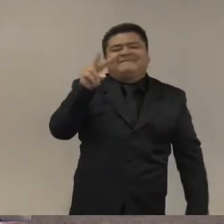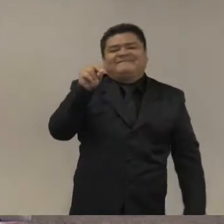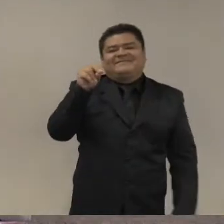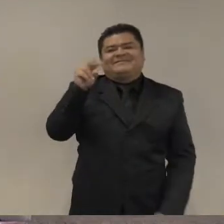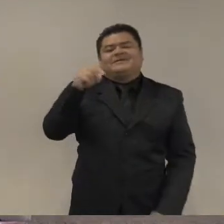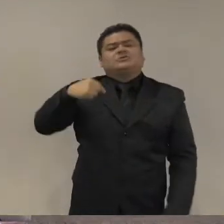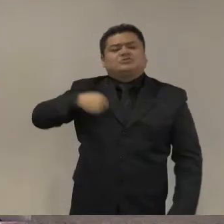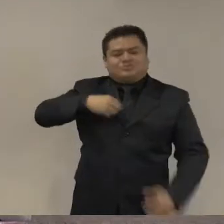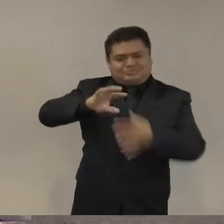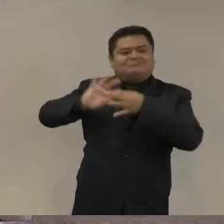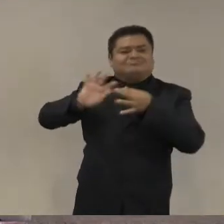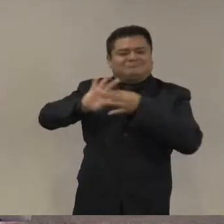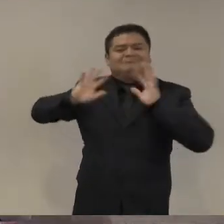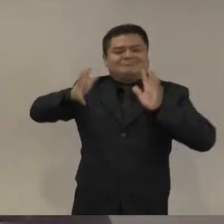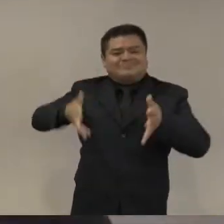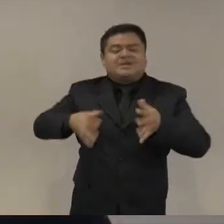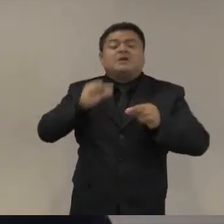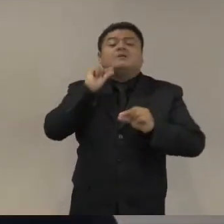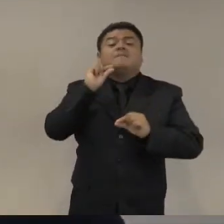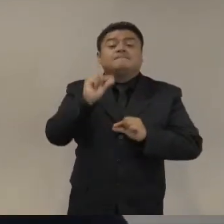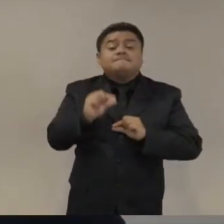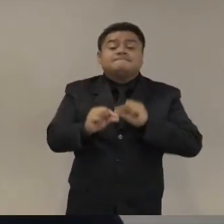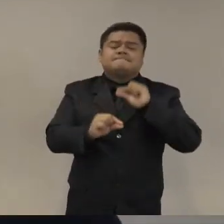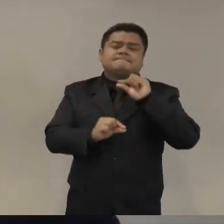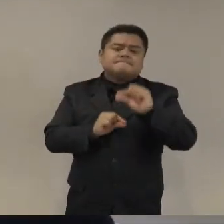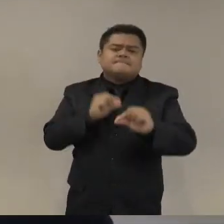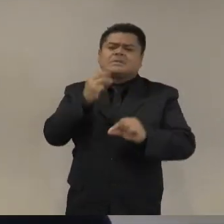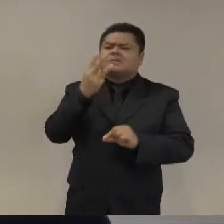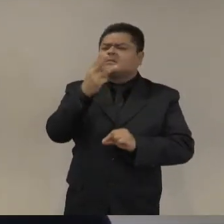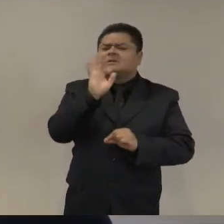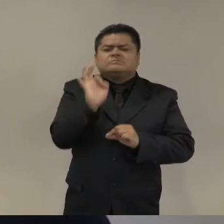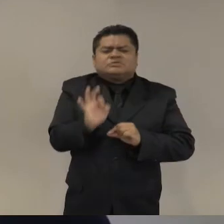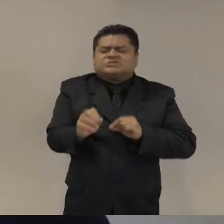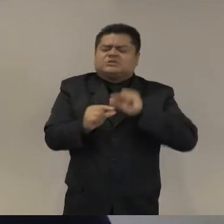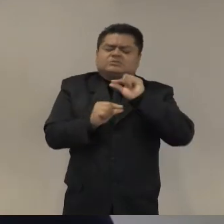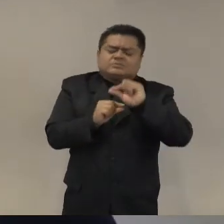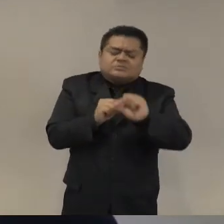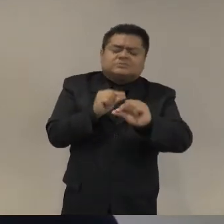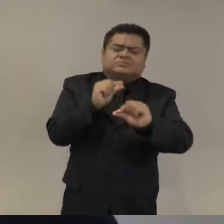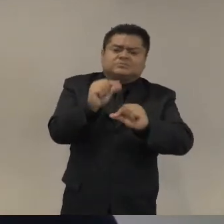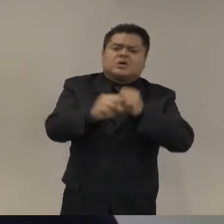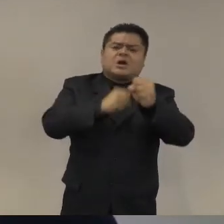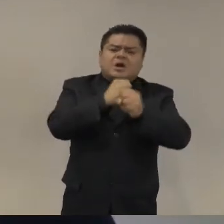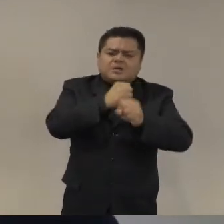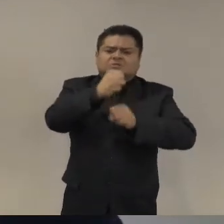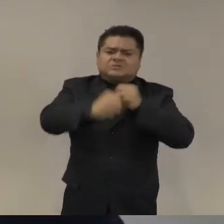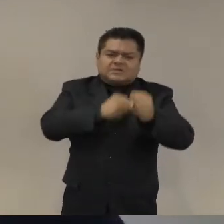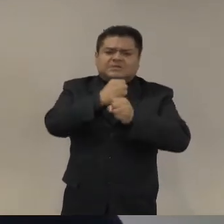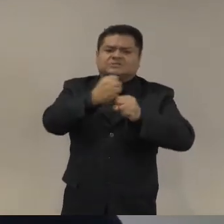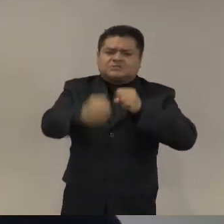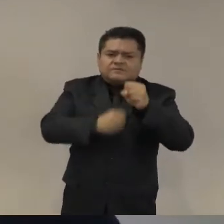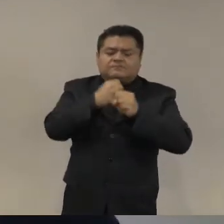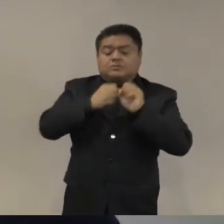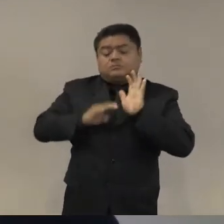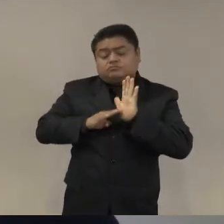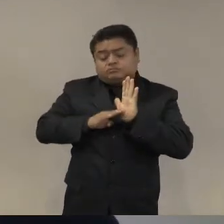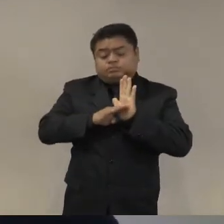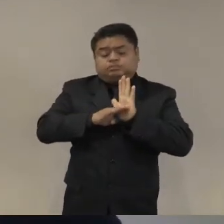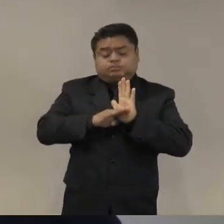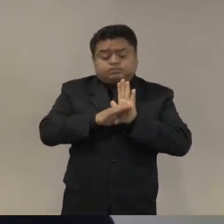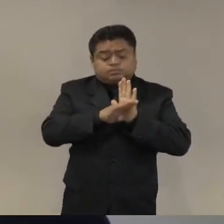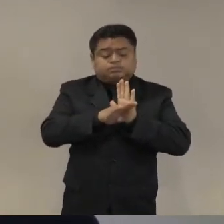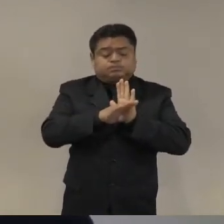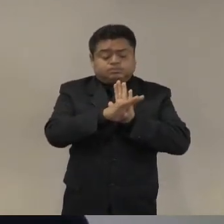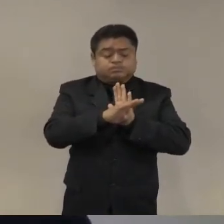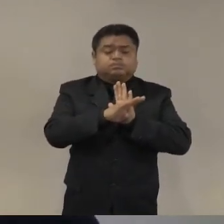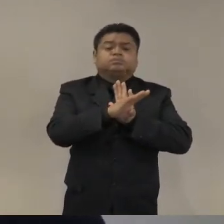lámina es algo que se incremente poco a poco pero rindiendo resultados grandes por